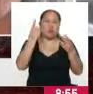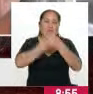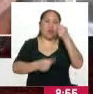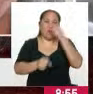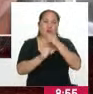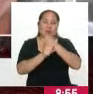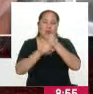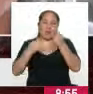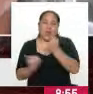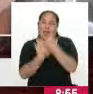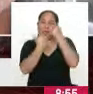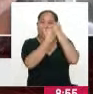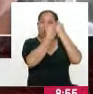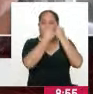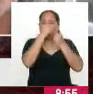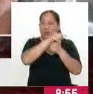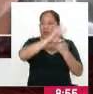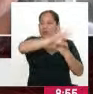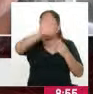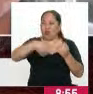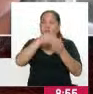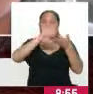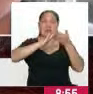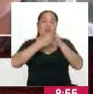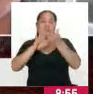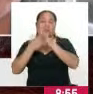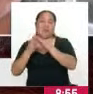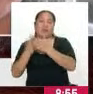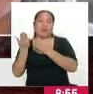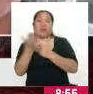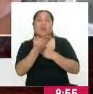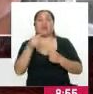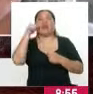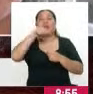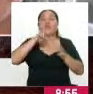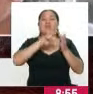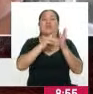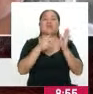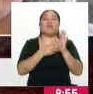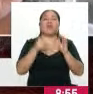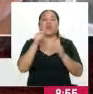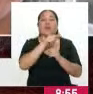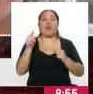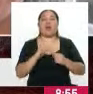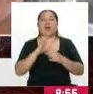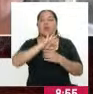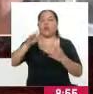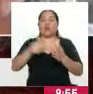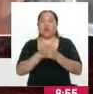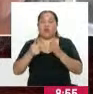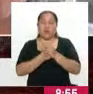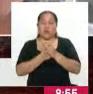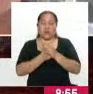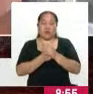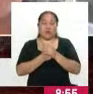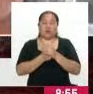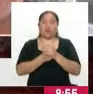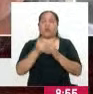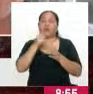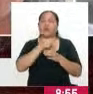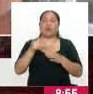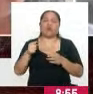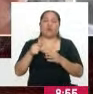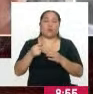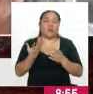respaldo de la ciudadanía. Y eso implica, pues, que lleven adelante una tarea importante desde